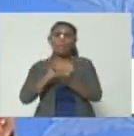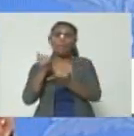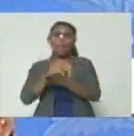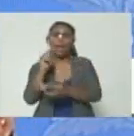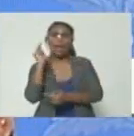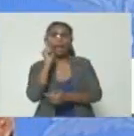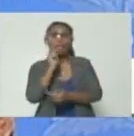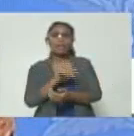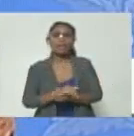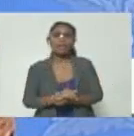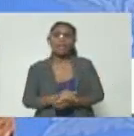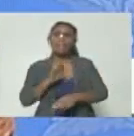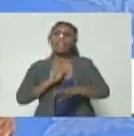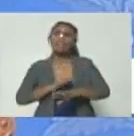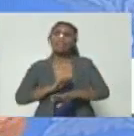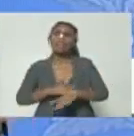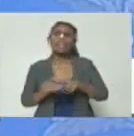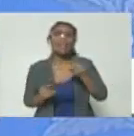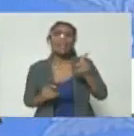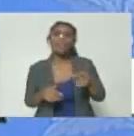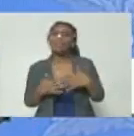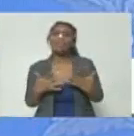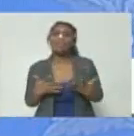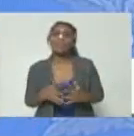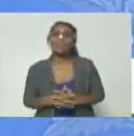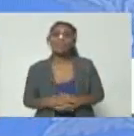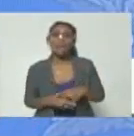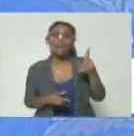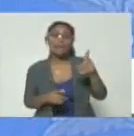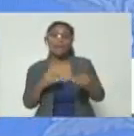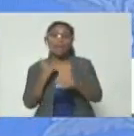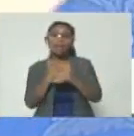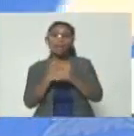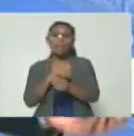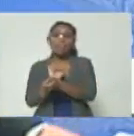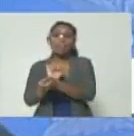¿qué pasaría con ellos? ustedes estarían ya en Guantánamo